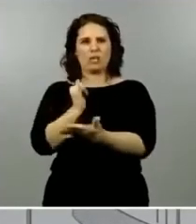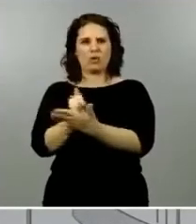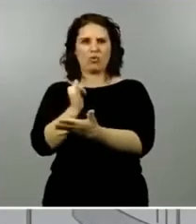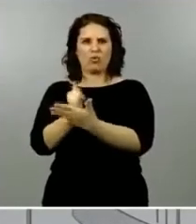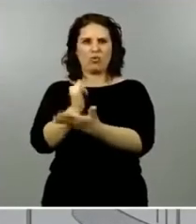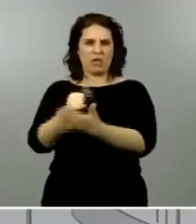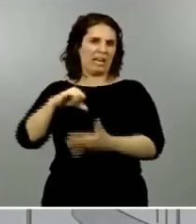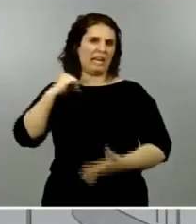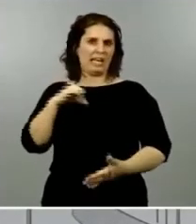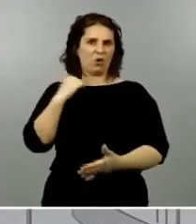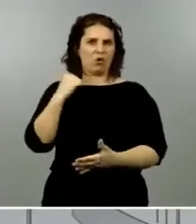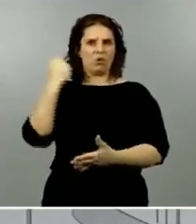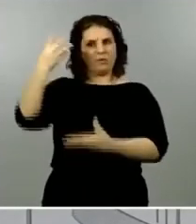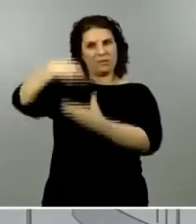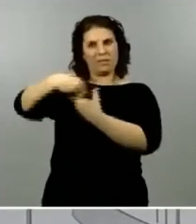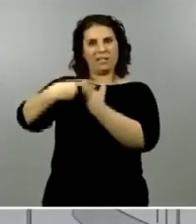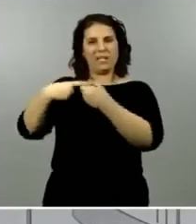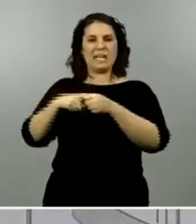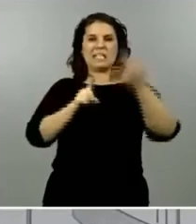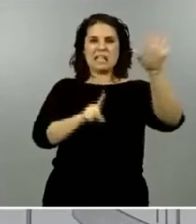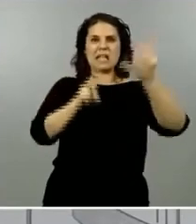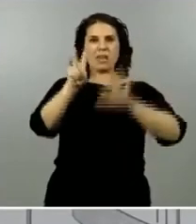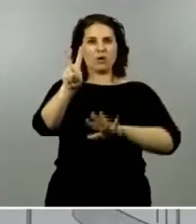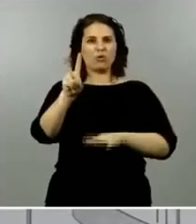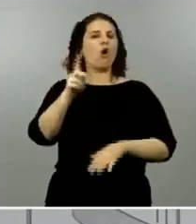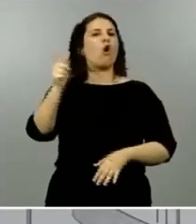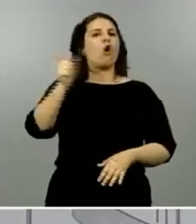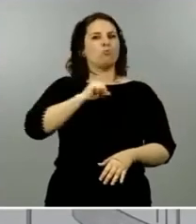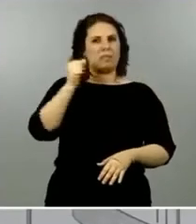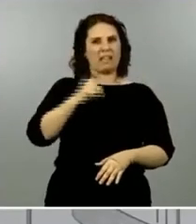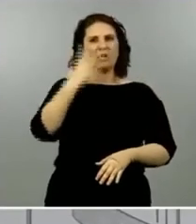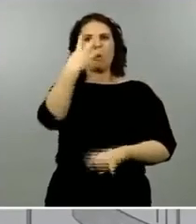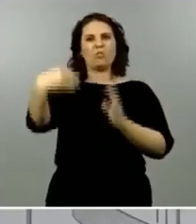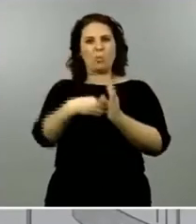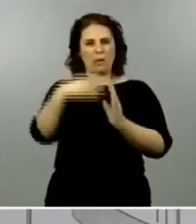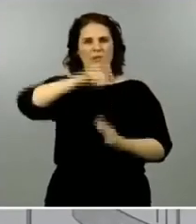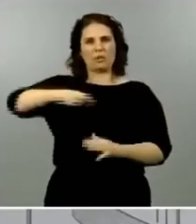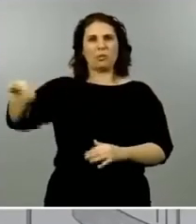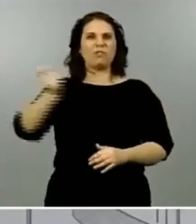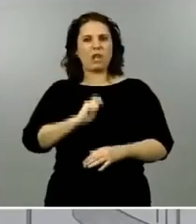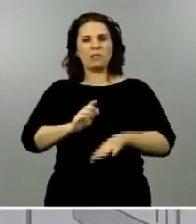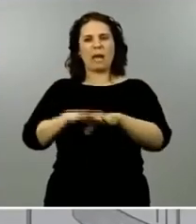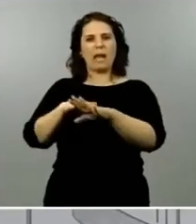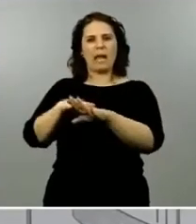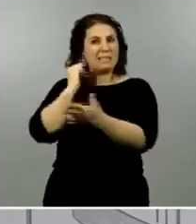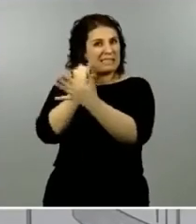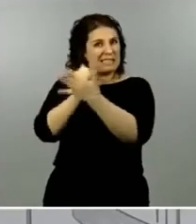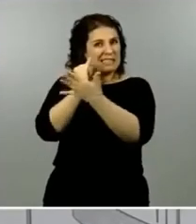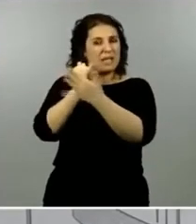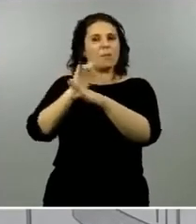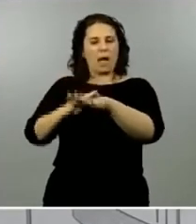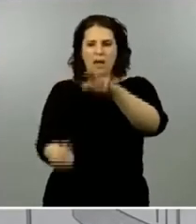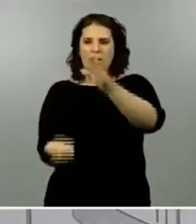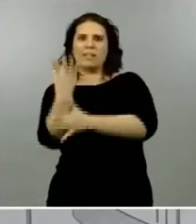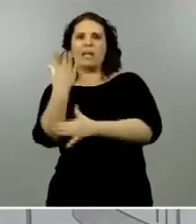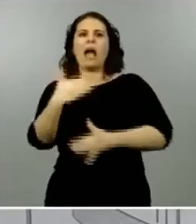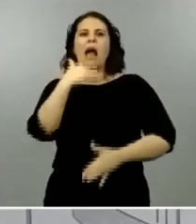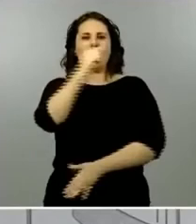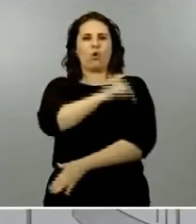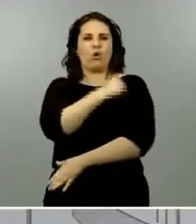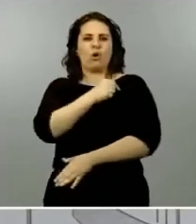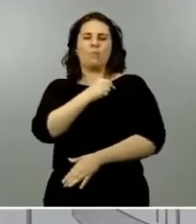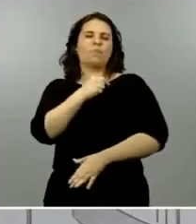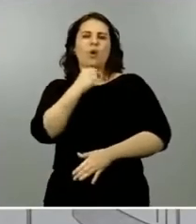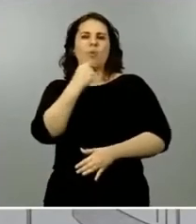hospitales y 4.000 profesionales para evaluar diferentes alternativas farmacológicas preventivas específicamente para el personal